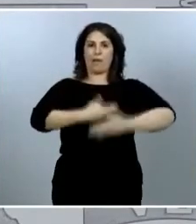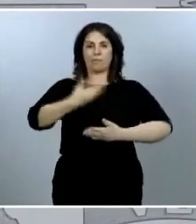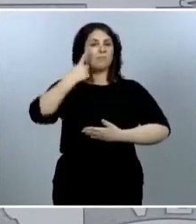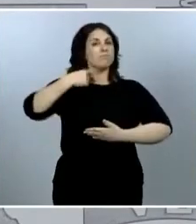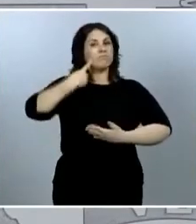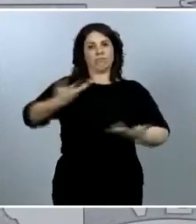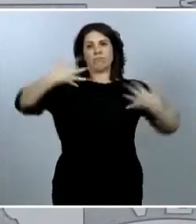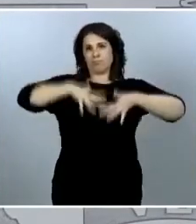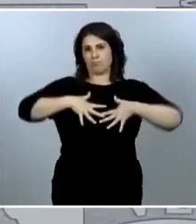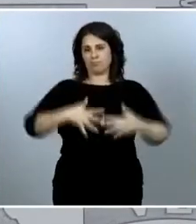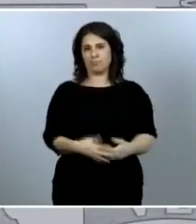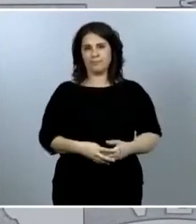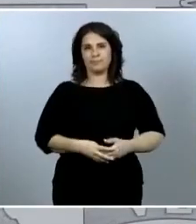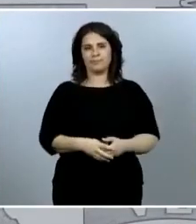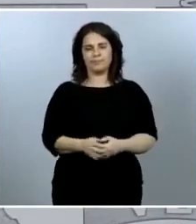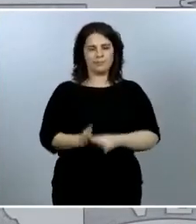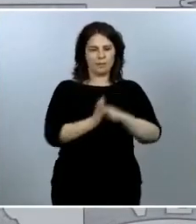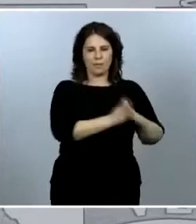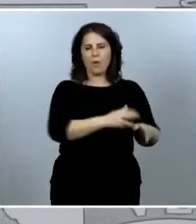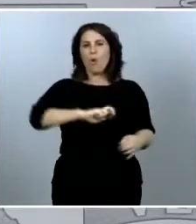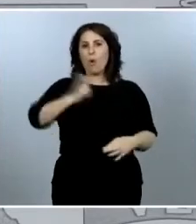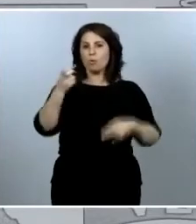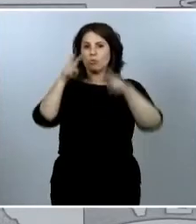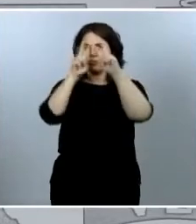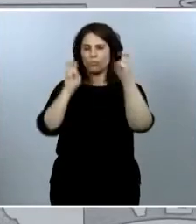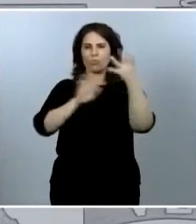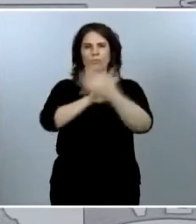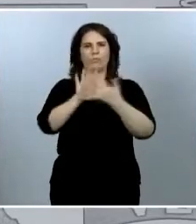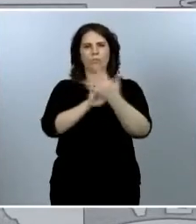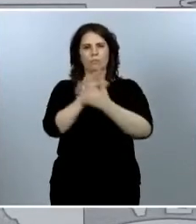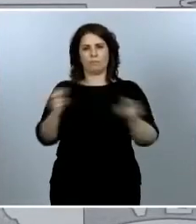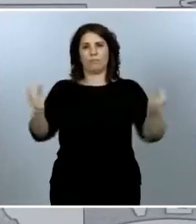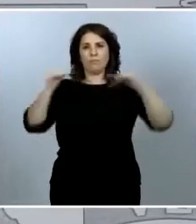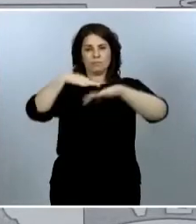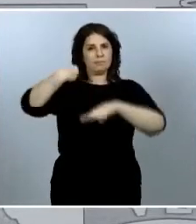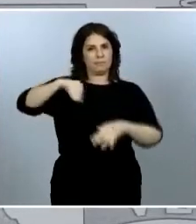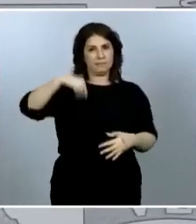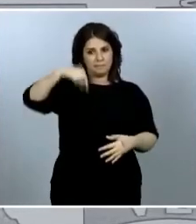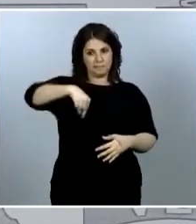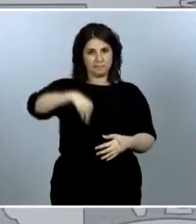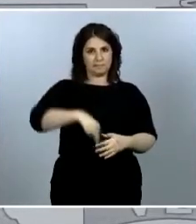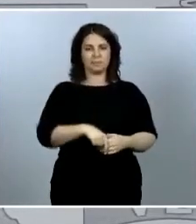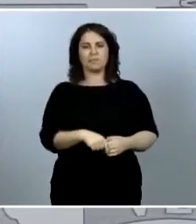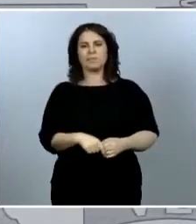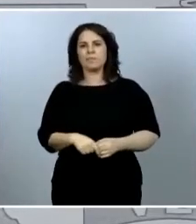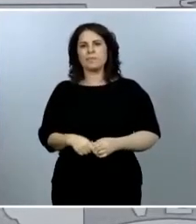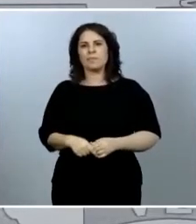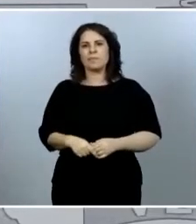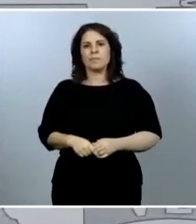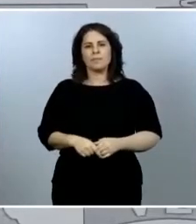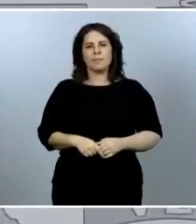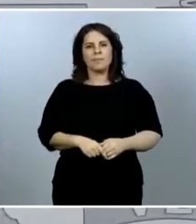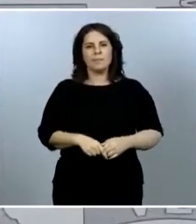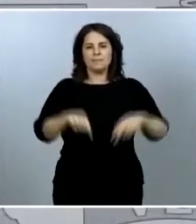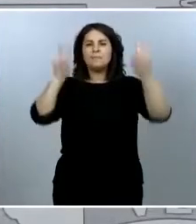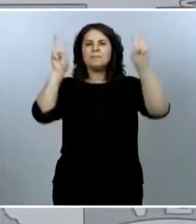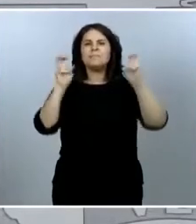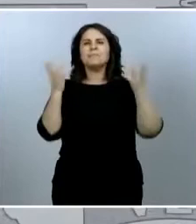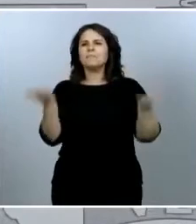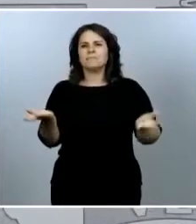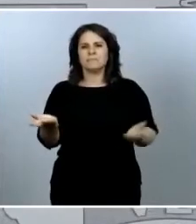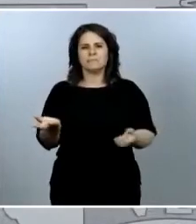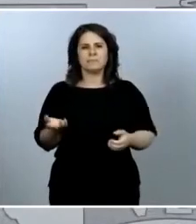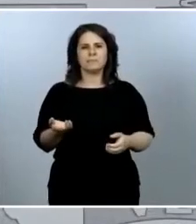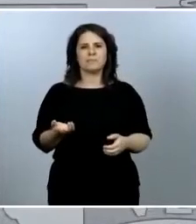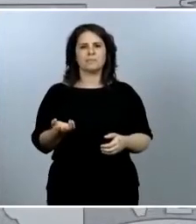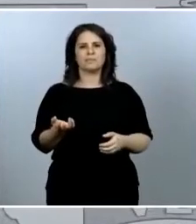Otro de los aspectos que hemos tratado en la conferencia de presidentes de la verdad hoy ha sido el paso enorme en decencia, en justicia